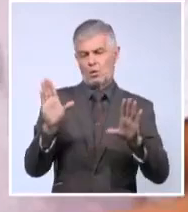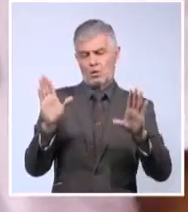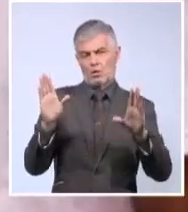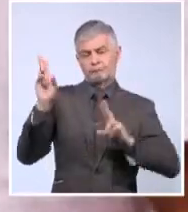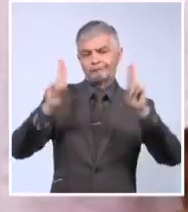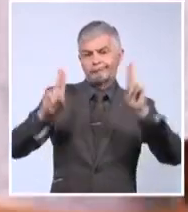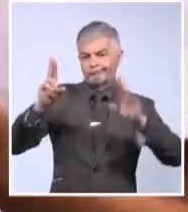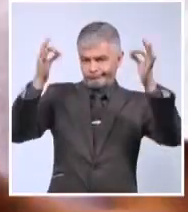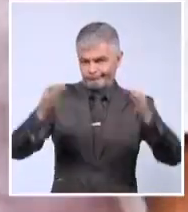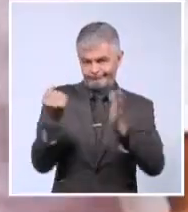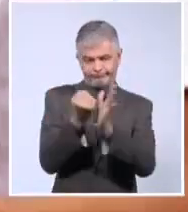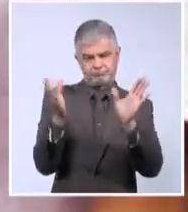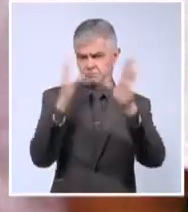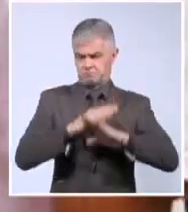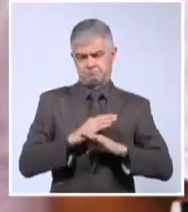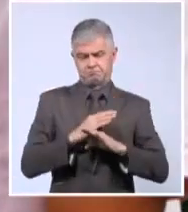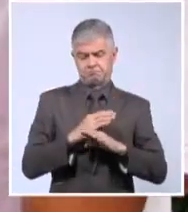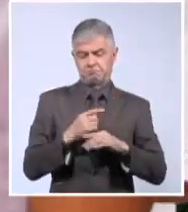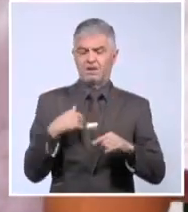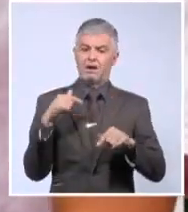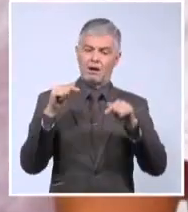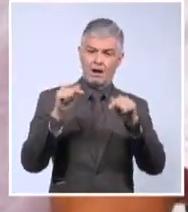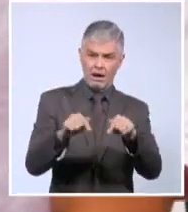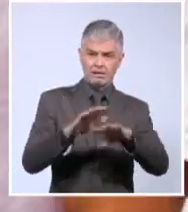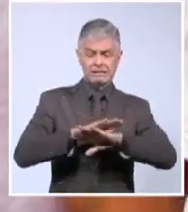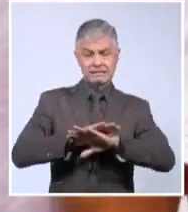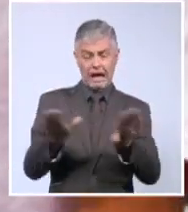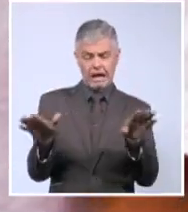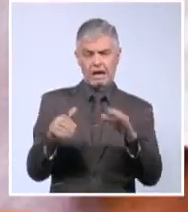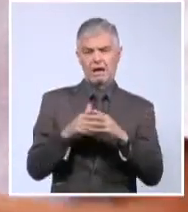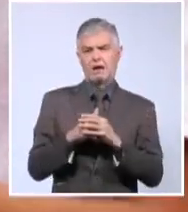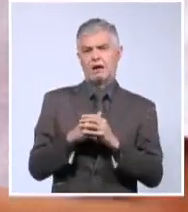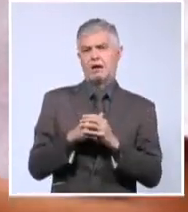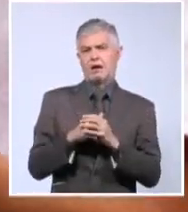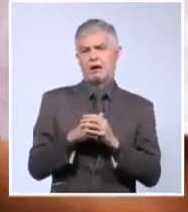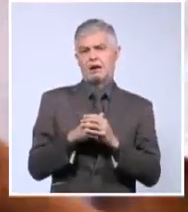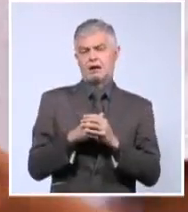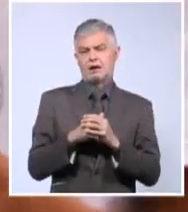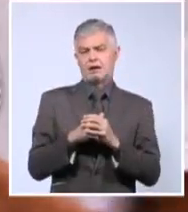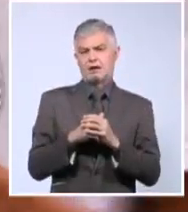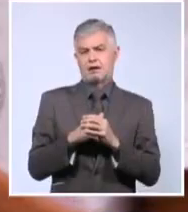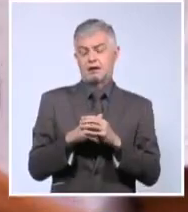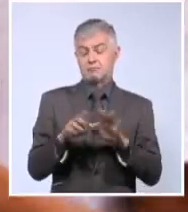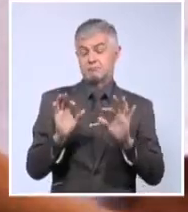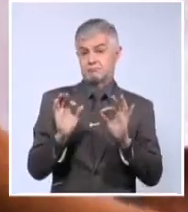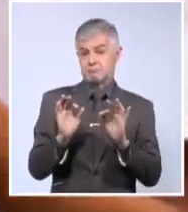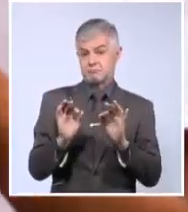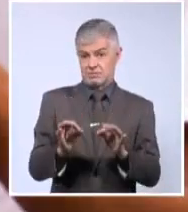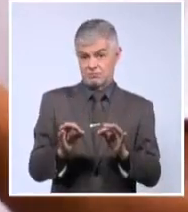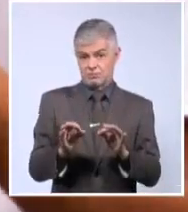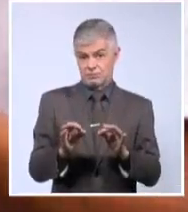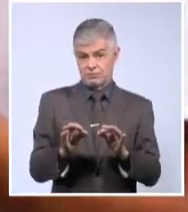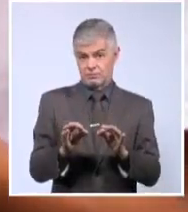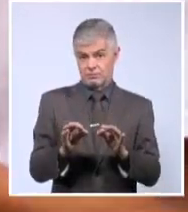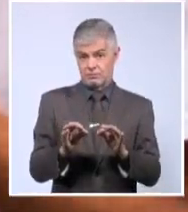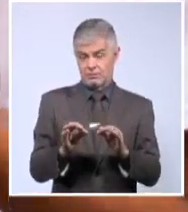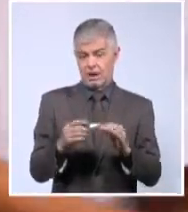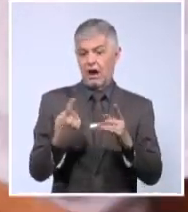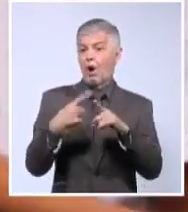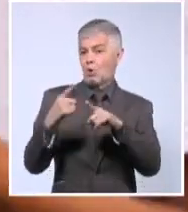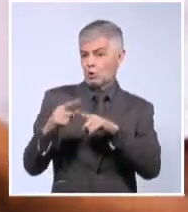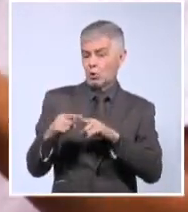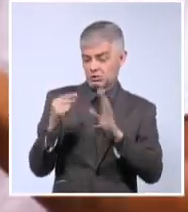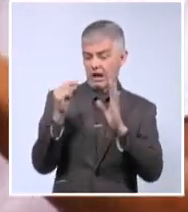despertamos con lo que se había enviado, que como tal las cosas